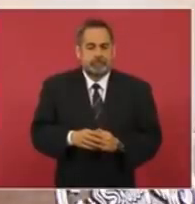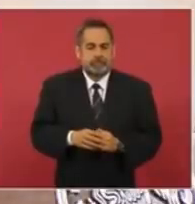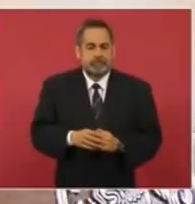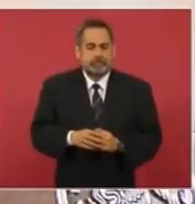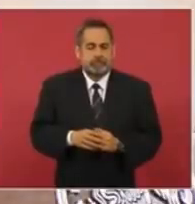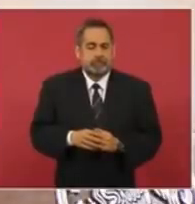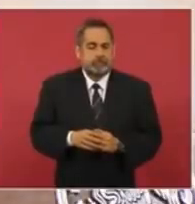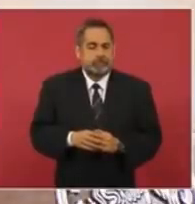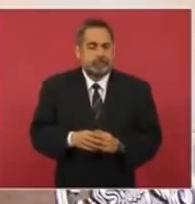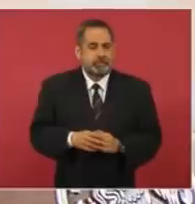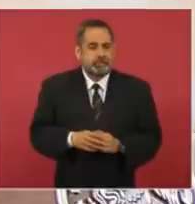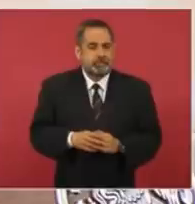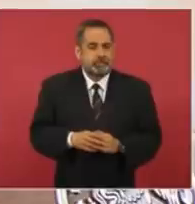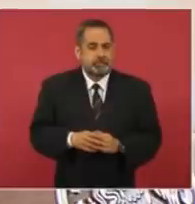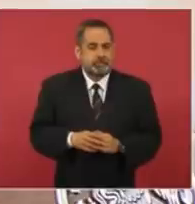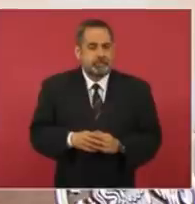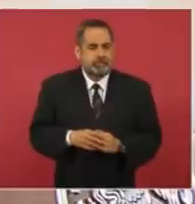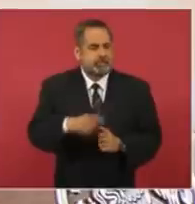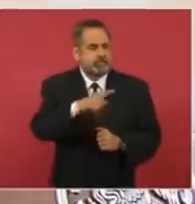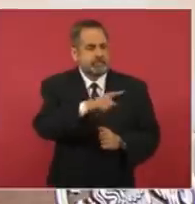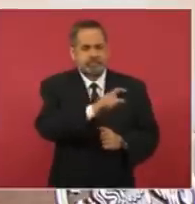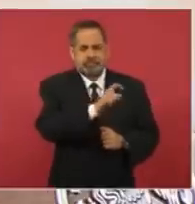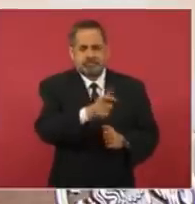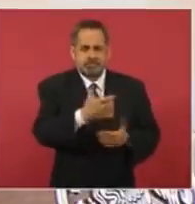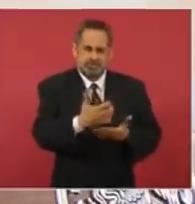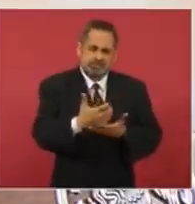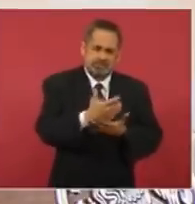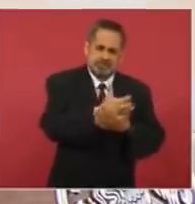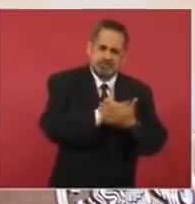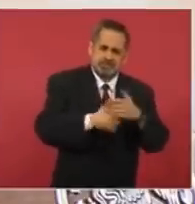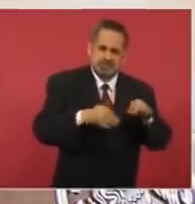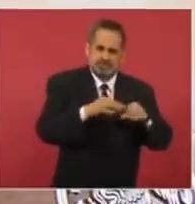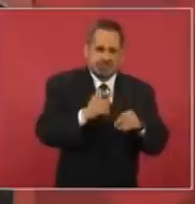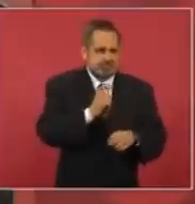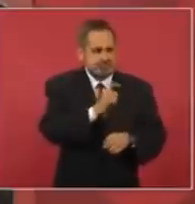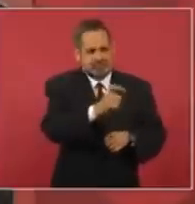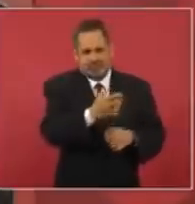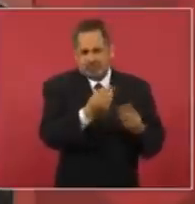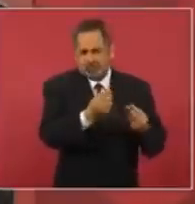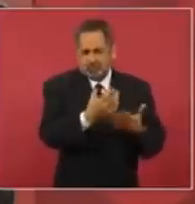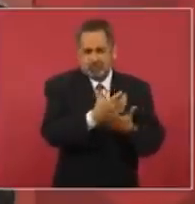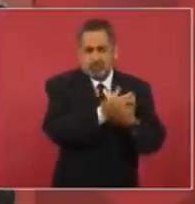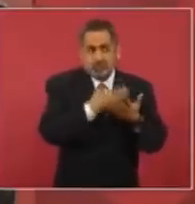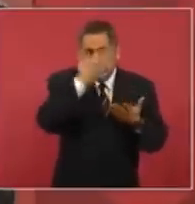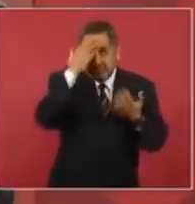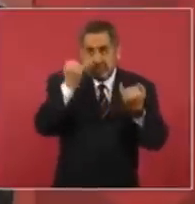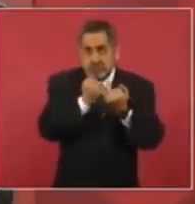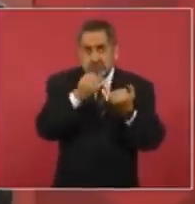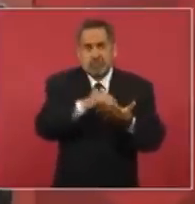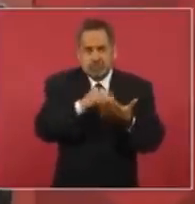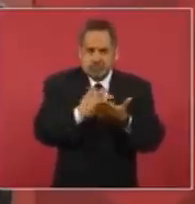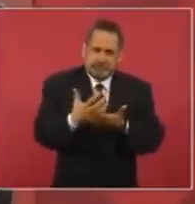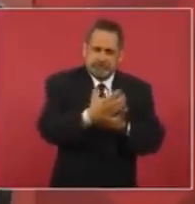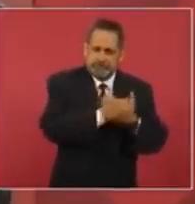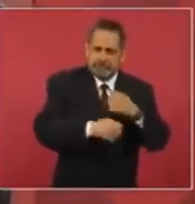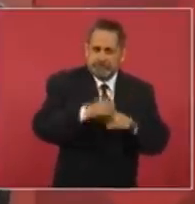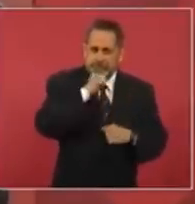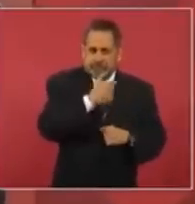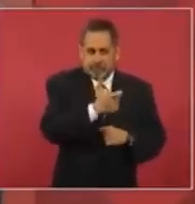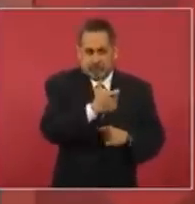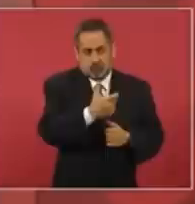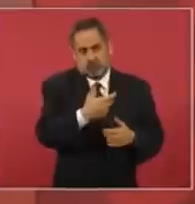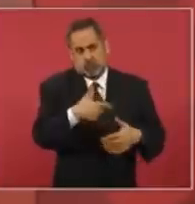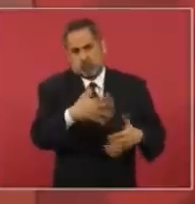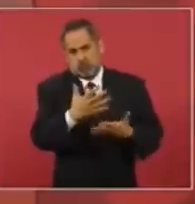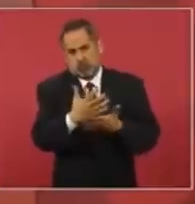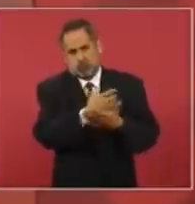Además, les pagaban mucho. No sé si les siguen pagando igual, pero